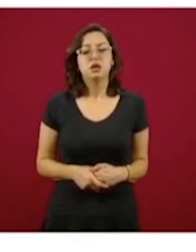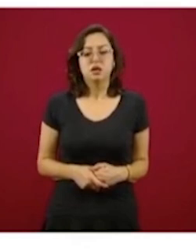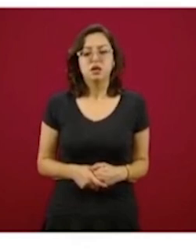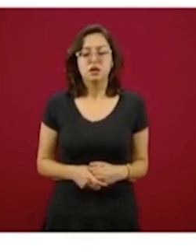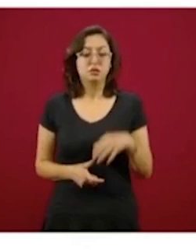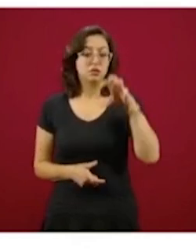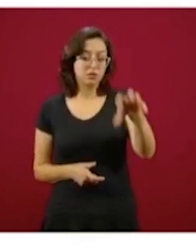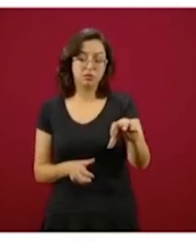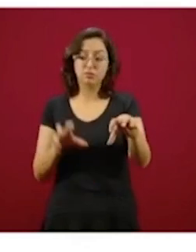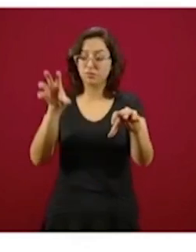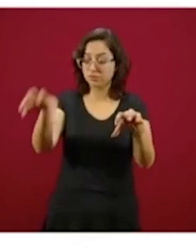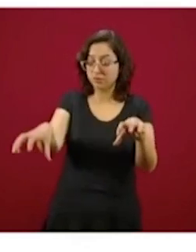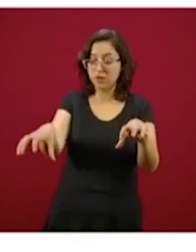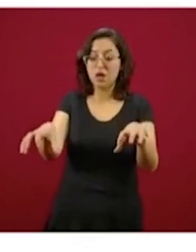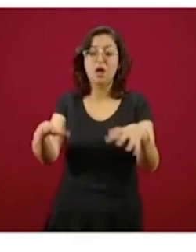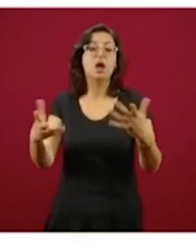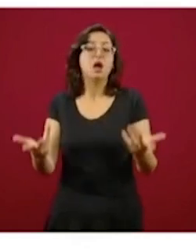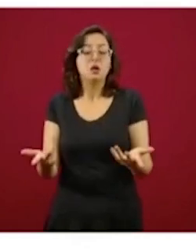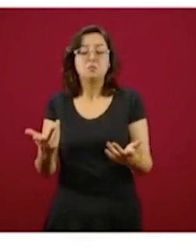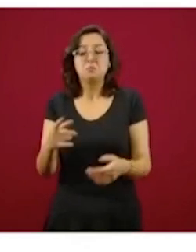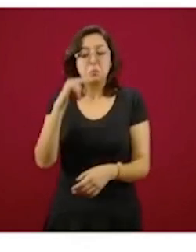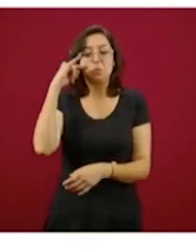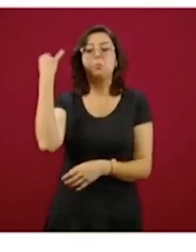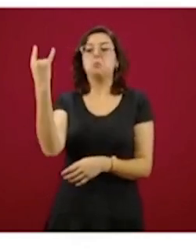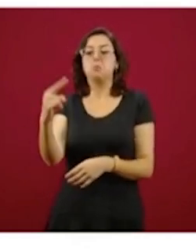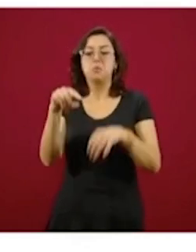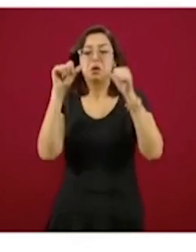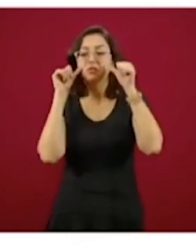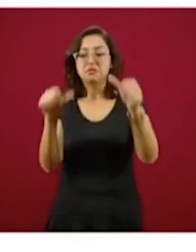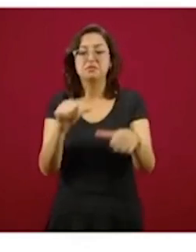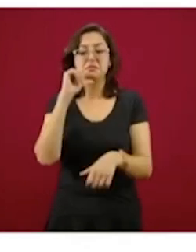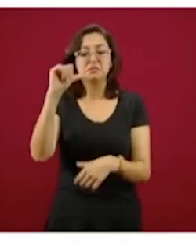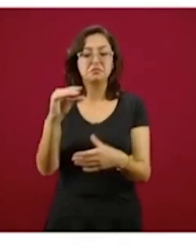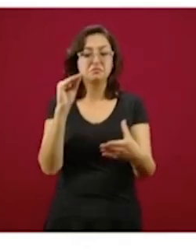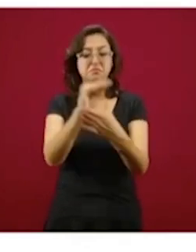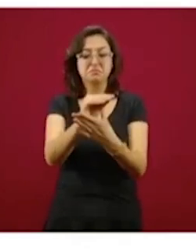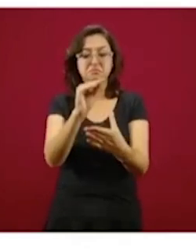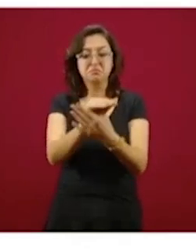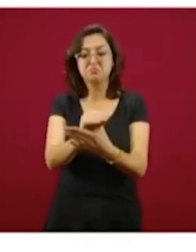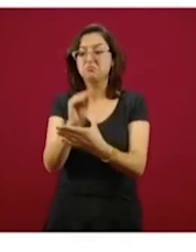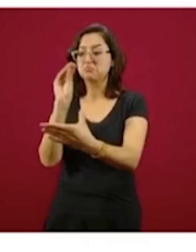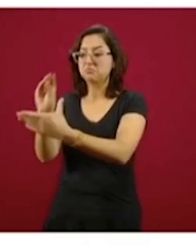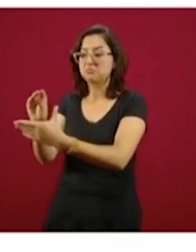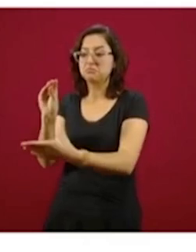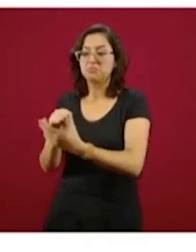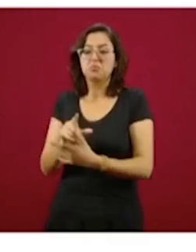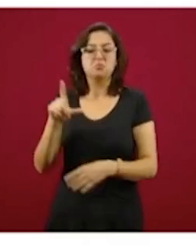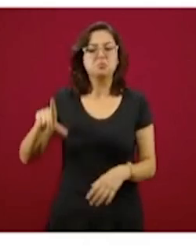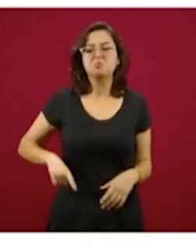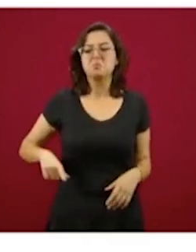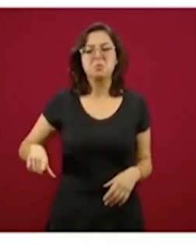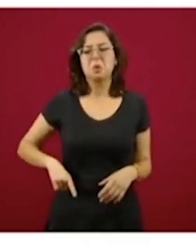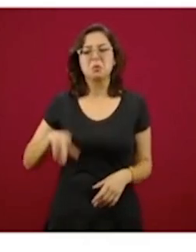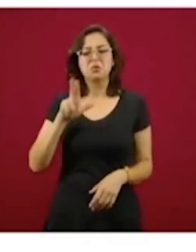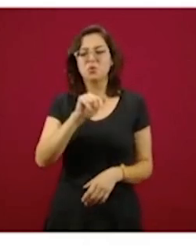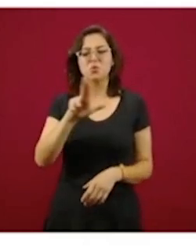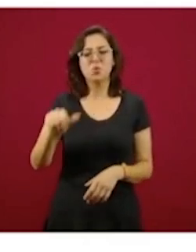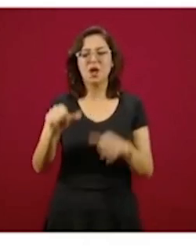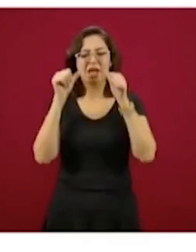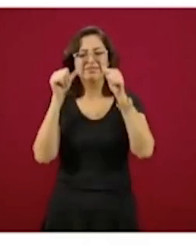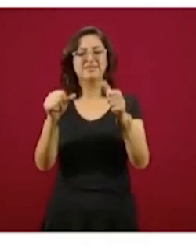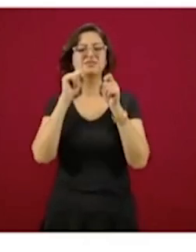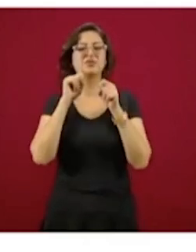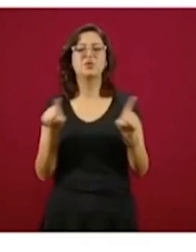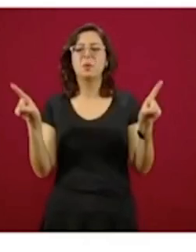estuvieron muchas veces poco atendidos por parte del gobierno e incluso a veces por